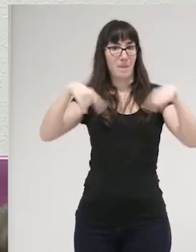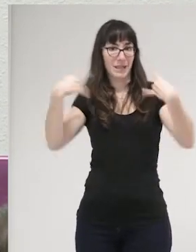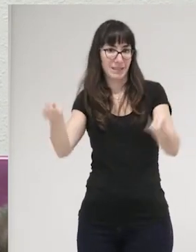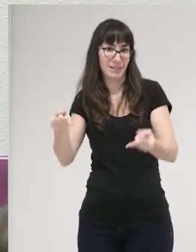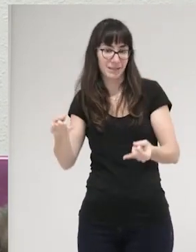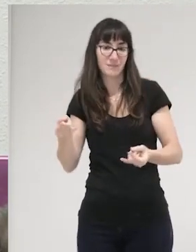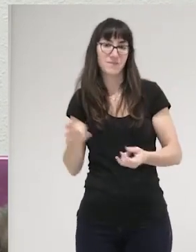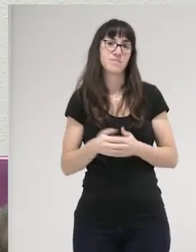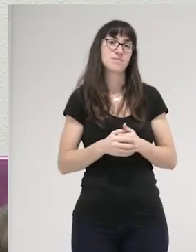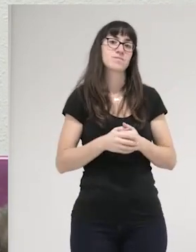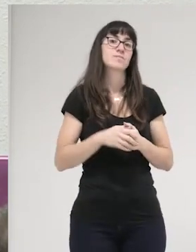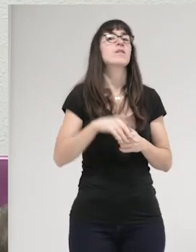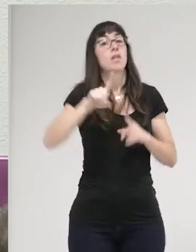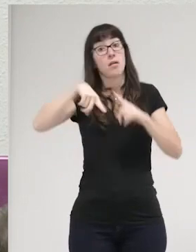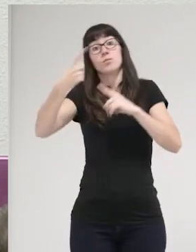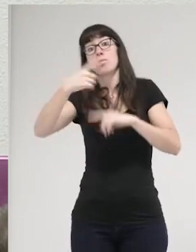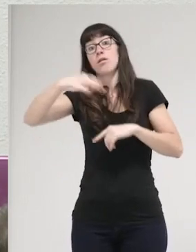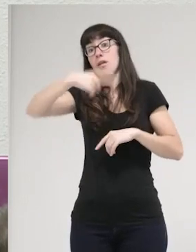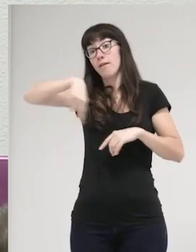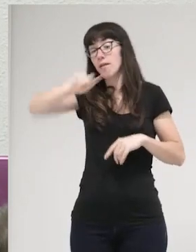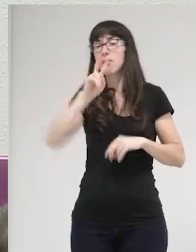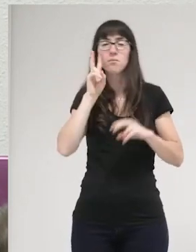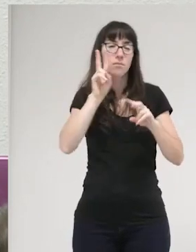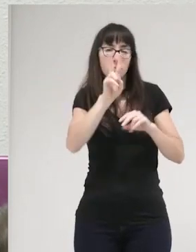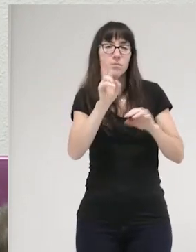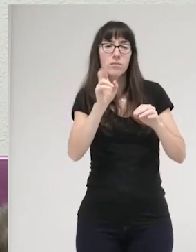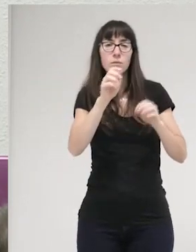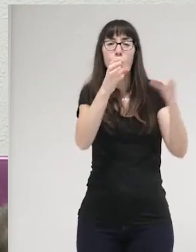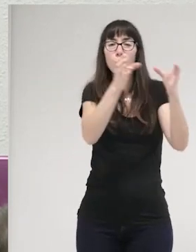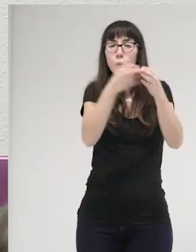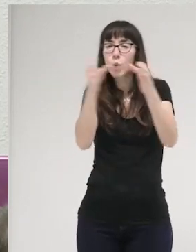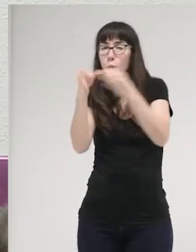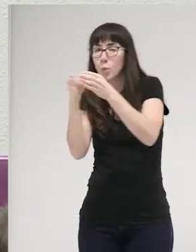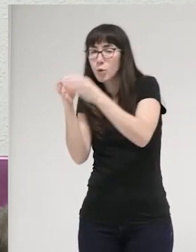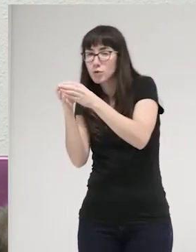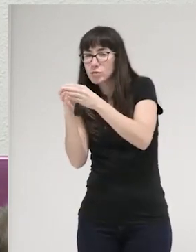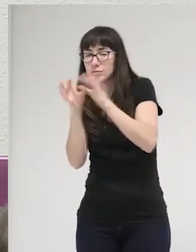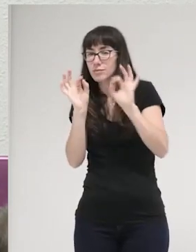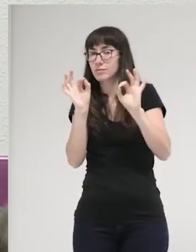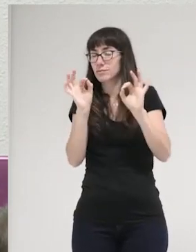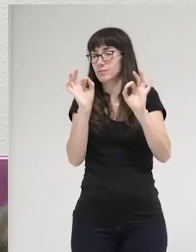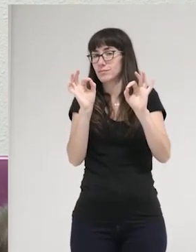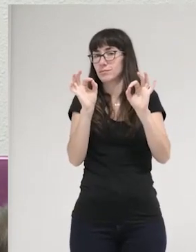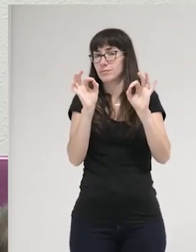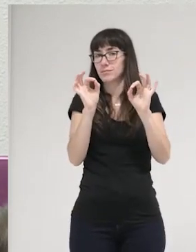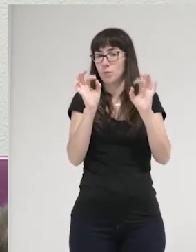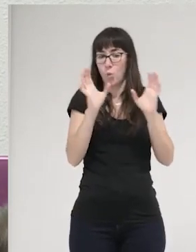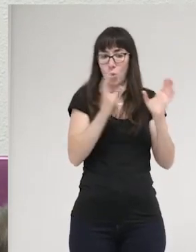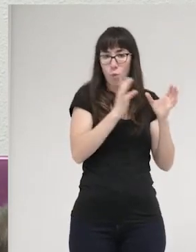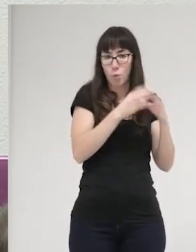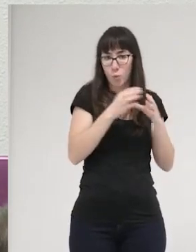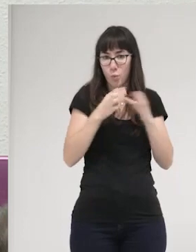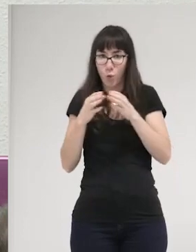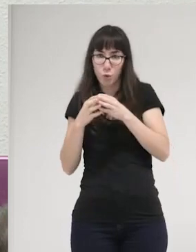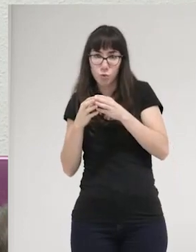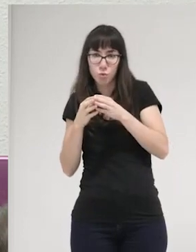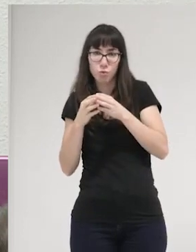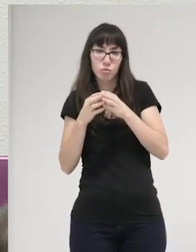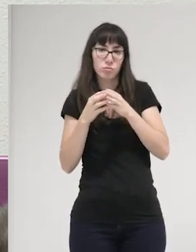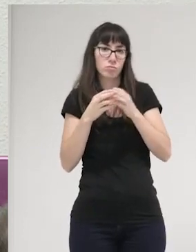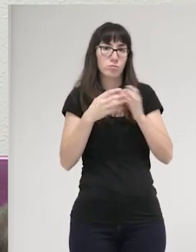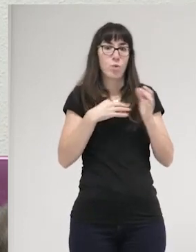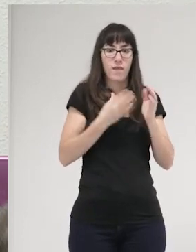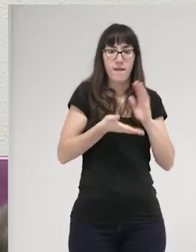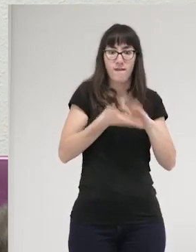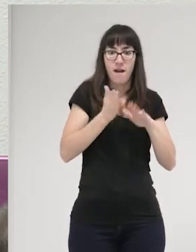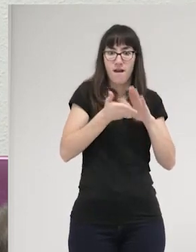luego tendríamos que ver además quienes son normalmente los grupos relacionados con grupos potencialmente generadores de